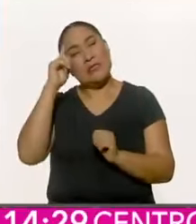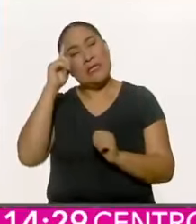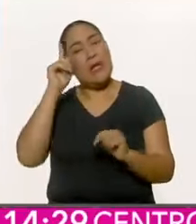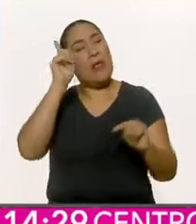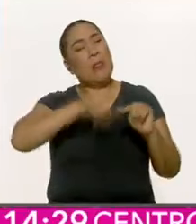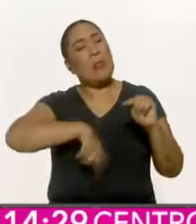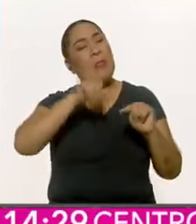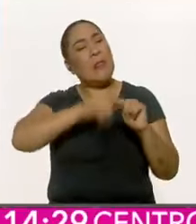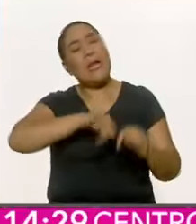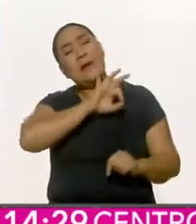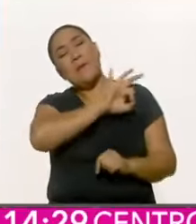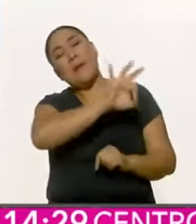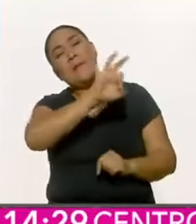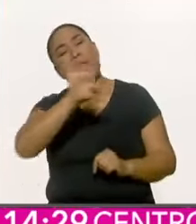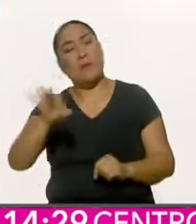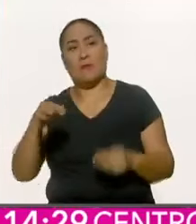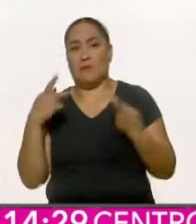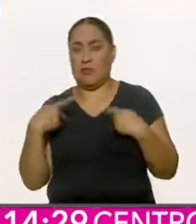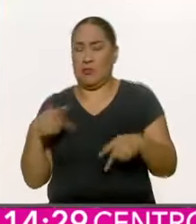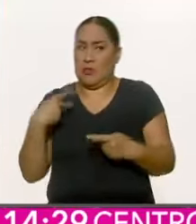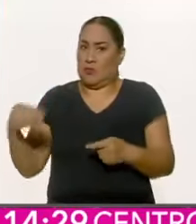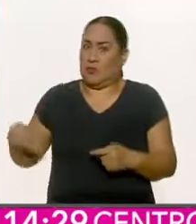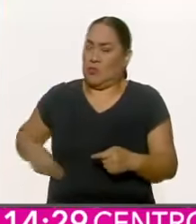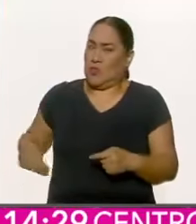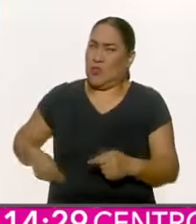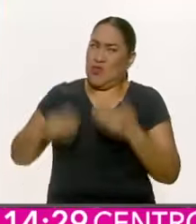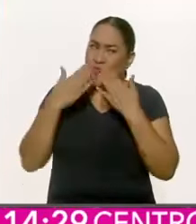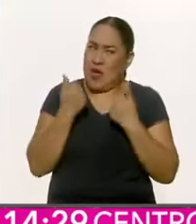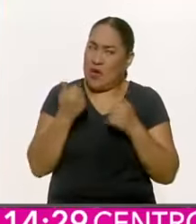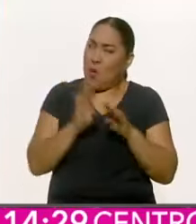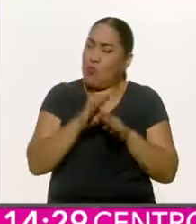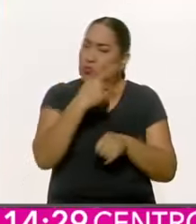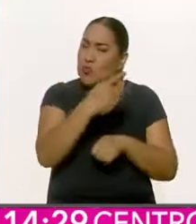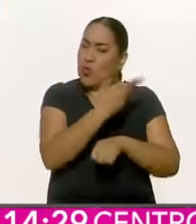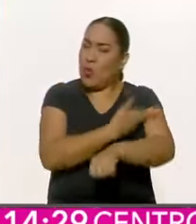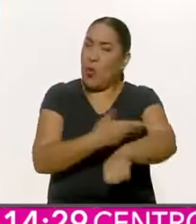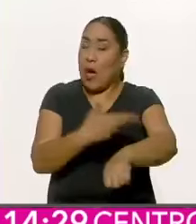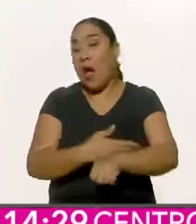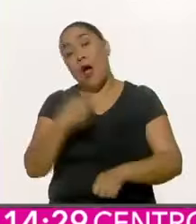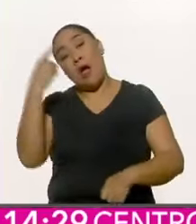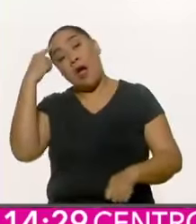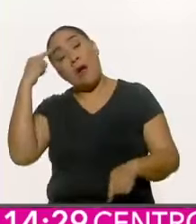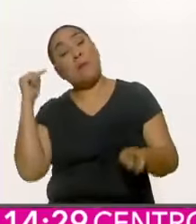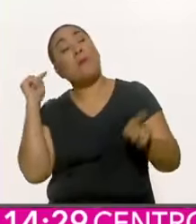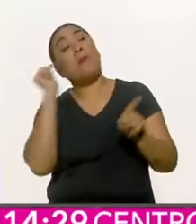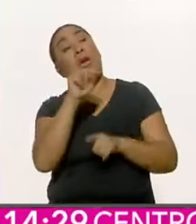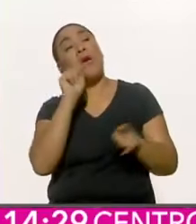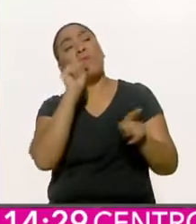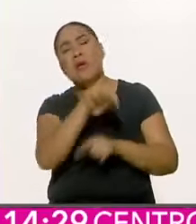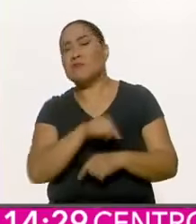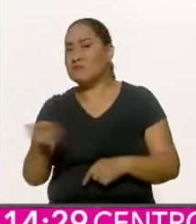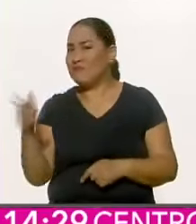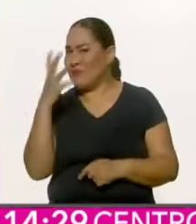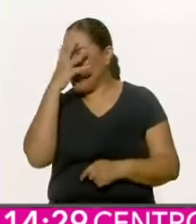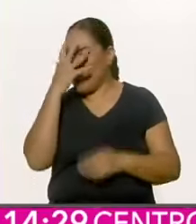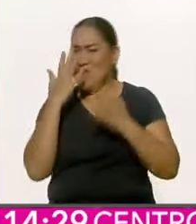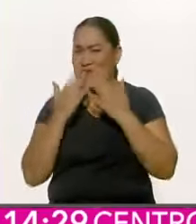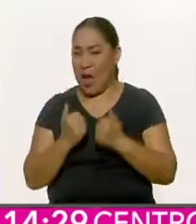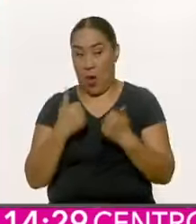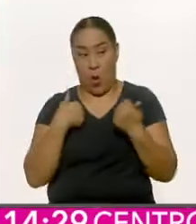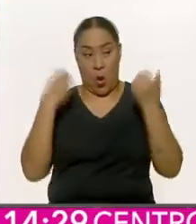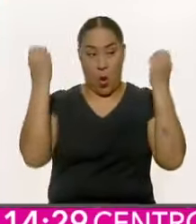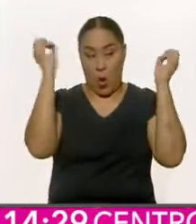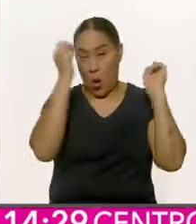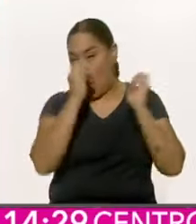reputación de personas inocentes y honestas lanzan. Y es el cinismo con el que niegan